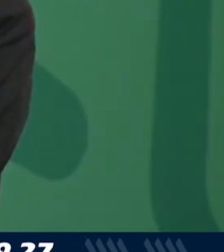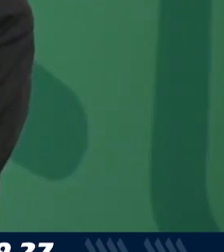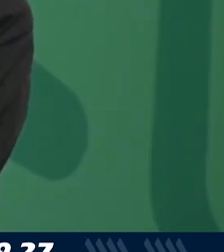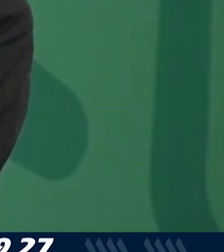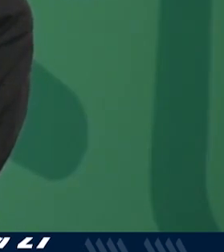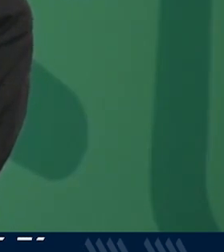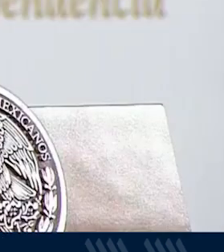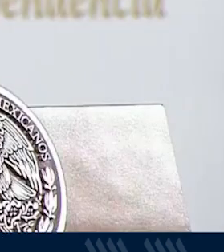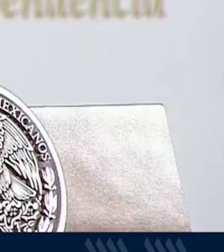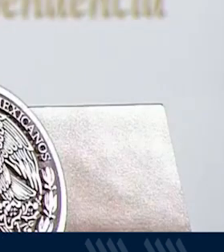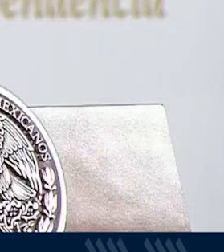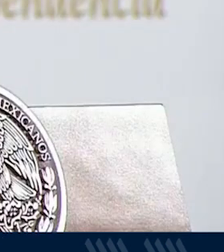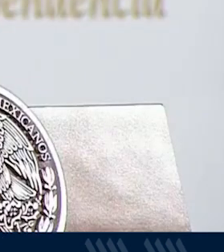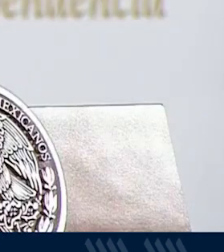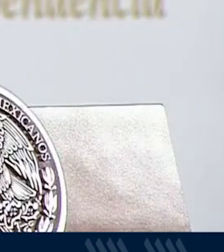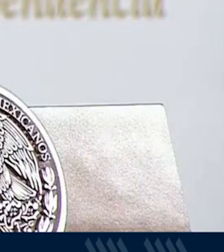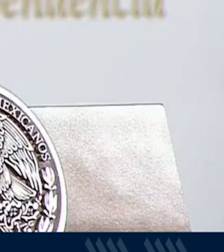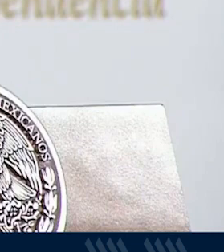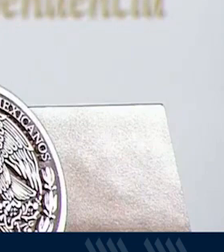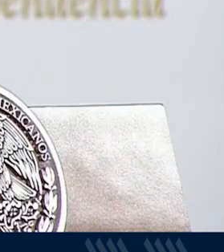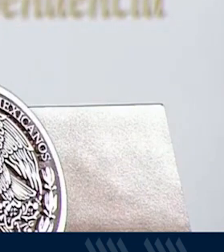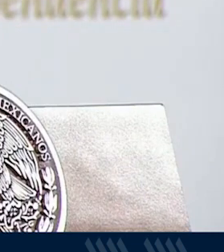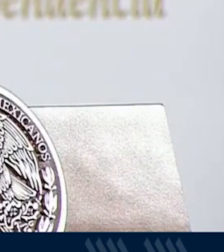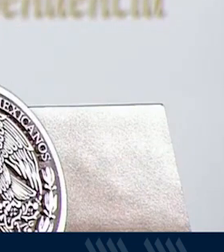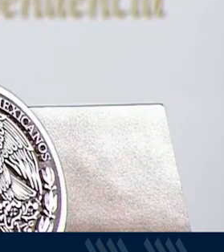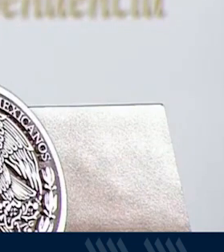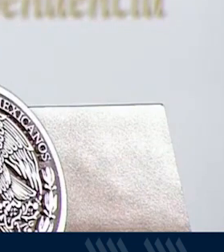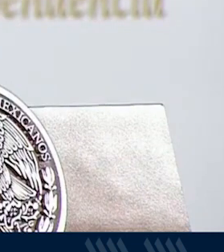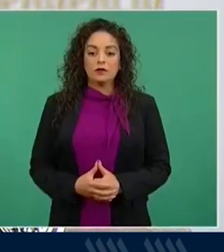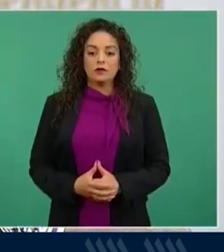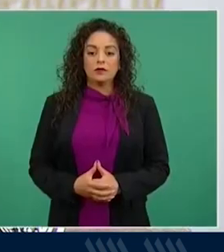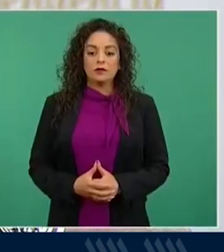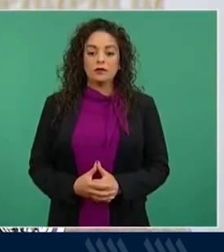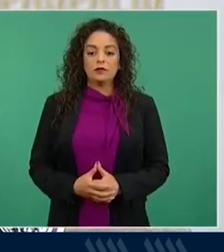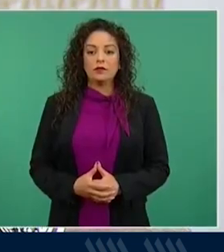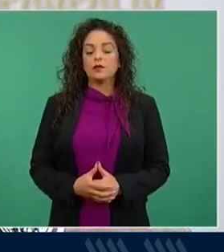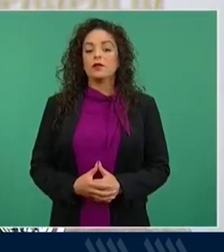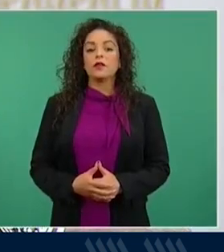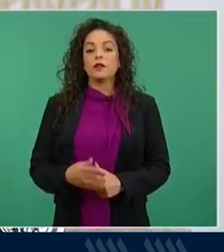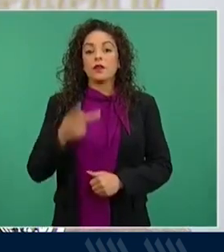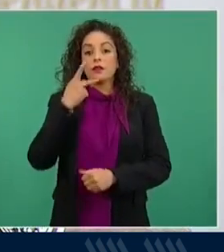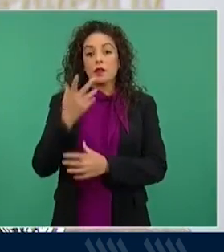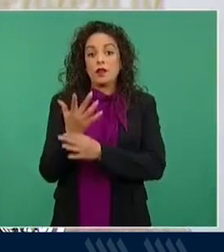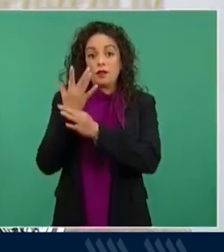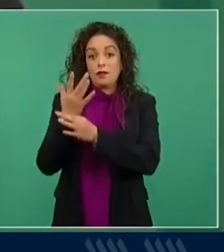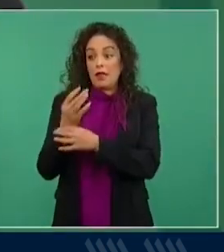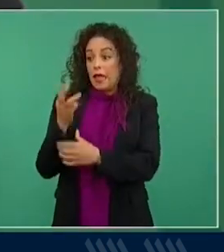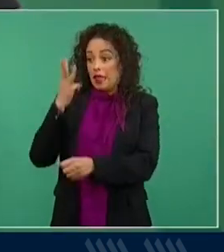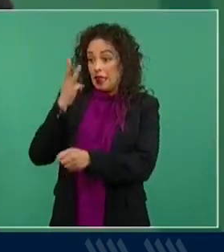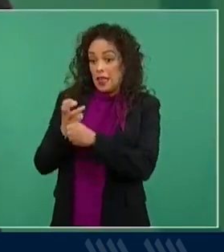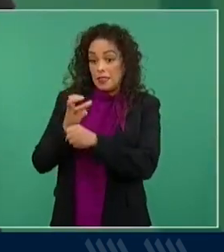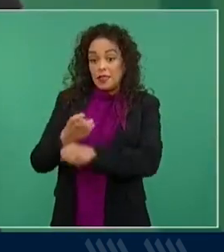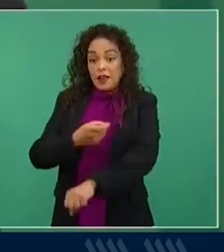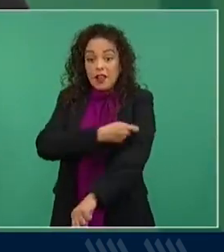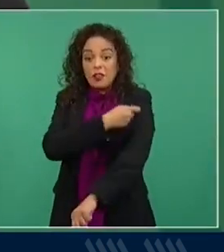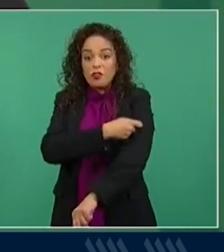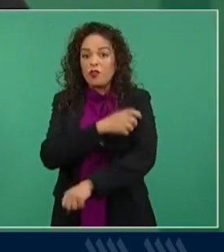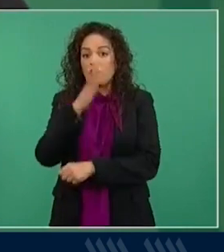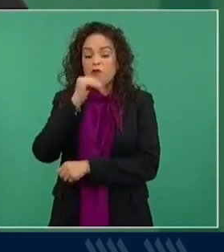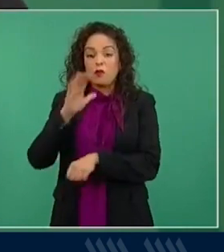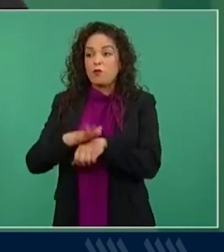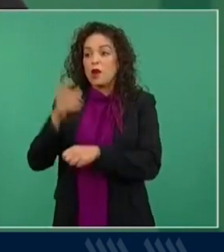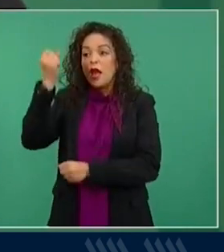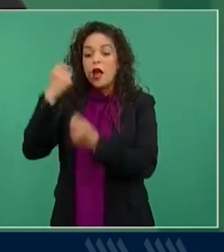algunas que son de una dosis. Entonces, es reforzar. Entonces, estos refuerzos…